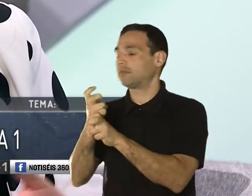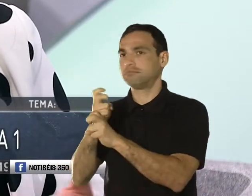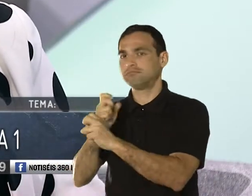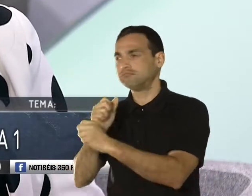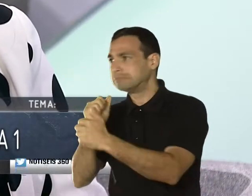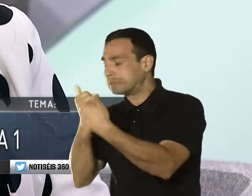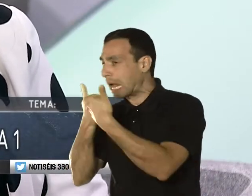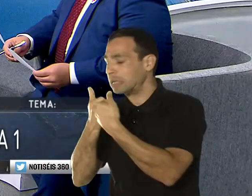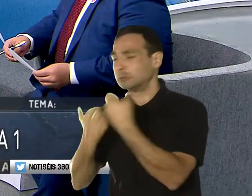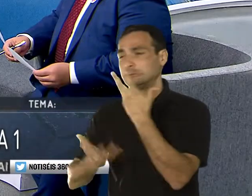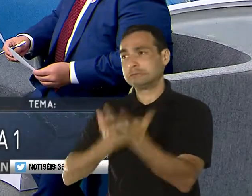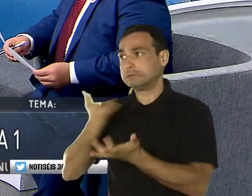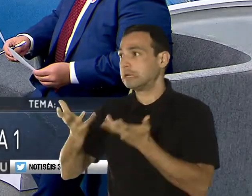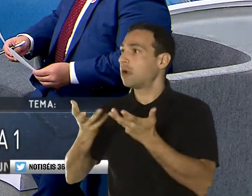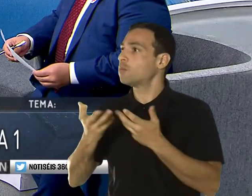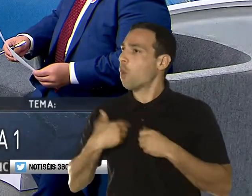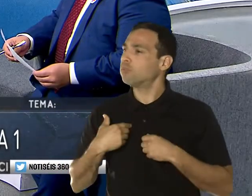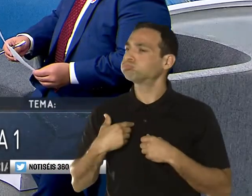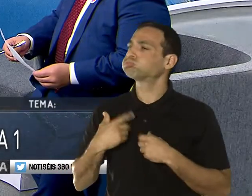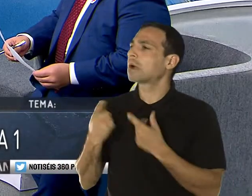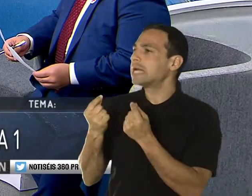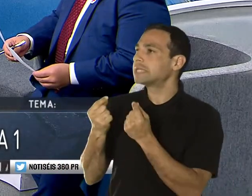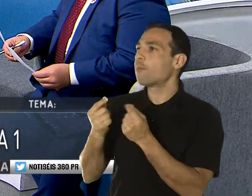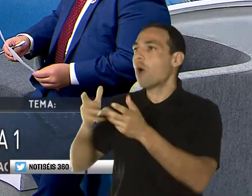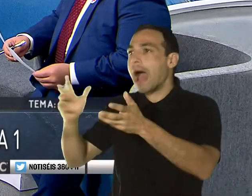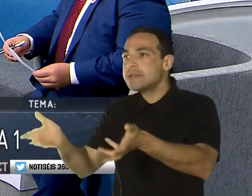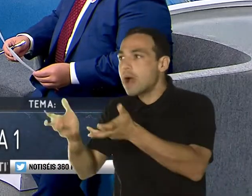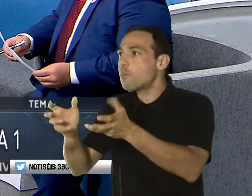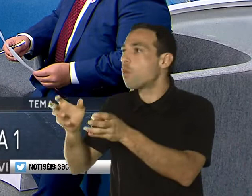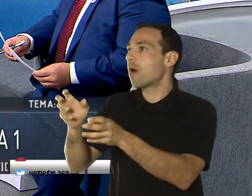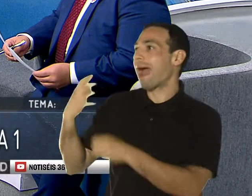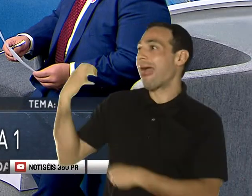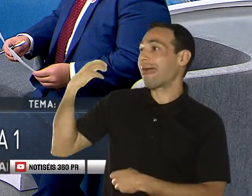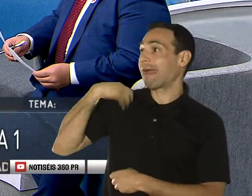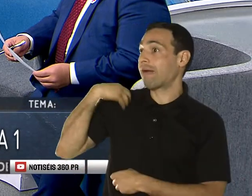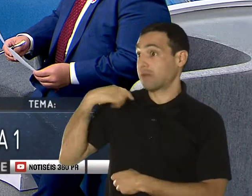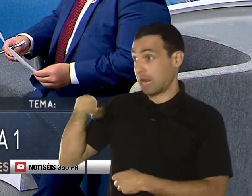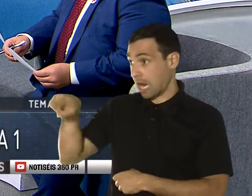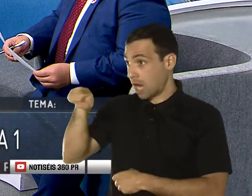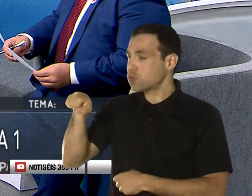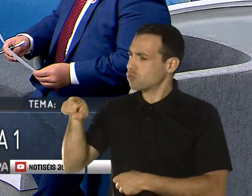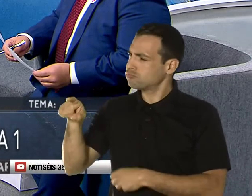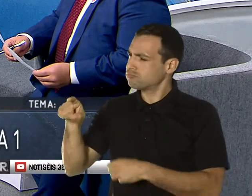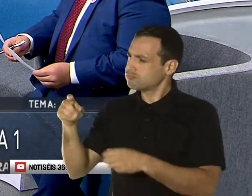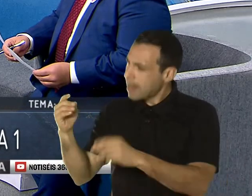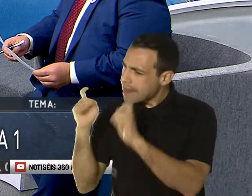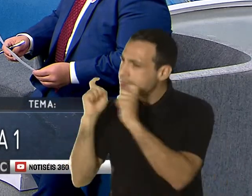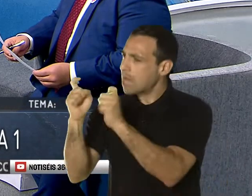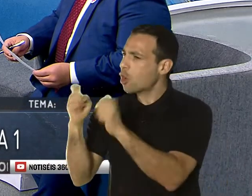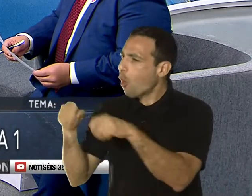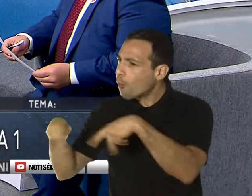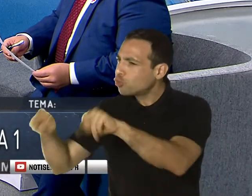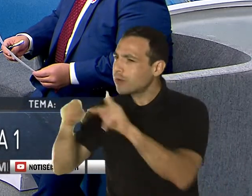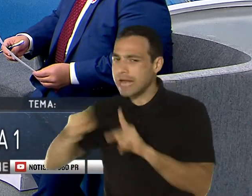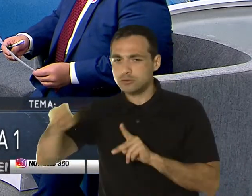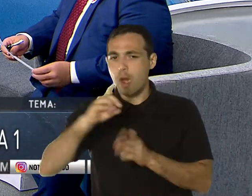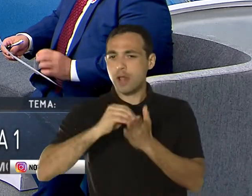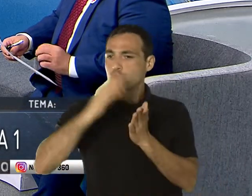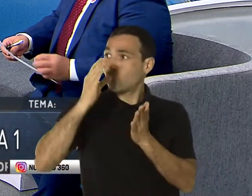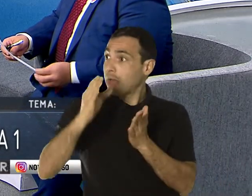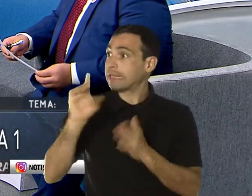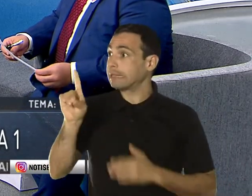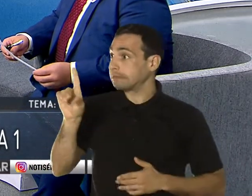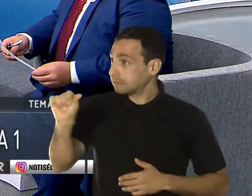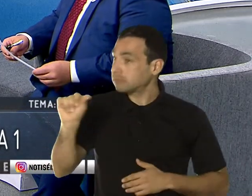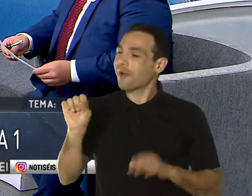incentivar a los patronos para poder darles estas experiencias a ellos antes de que culminen la escuela y que les sirva no solamente con una experiencia de aprendizaje, sino